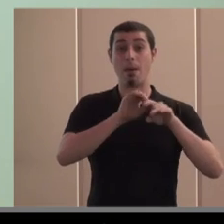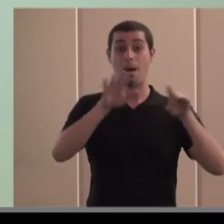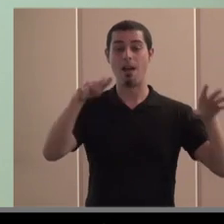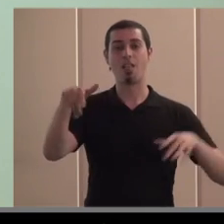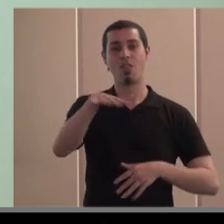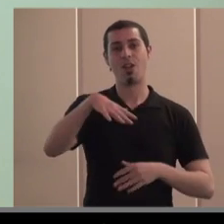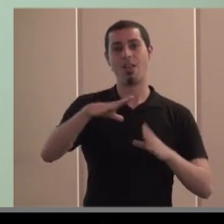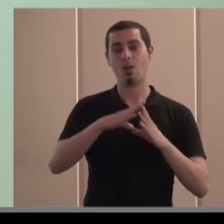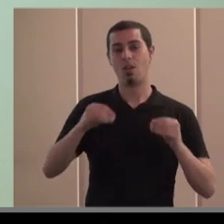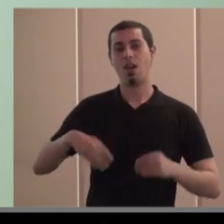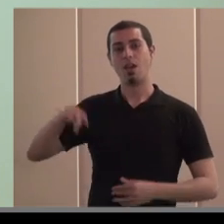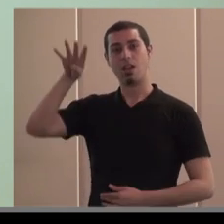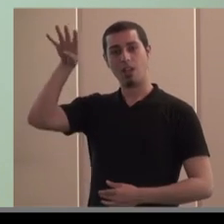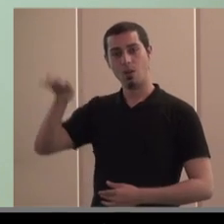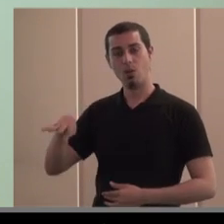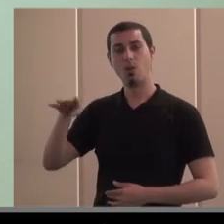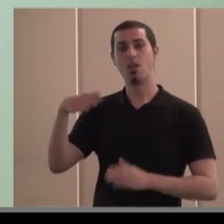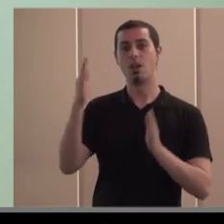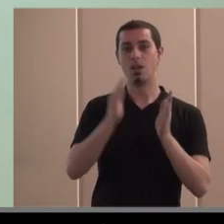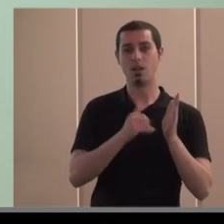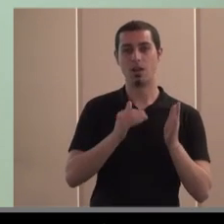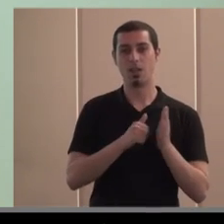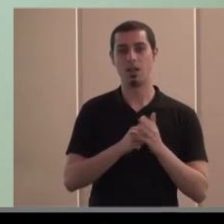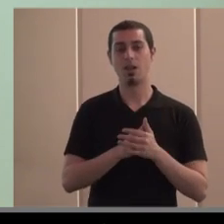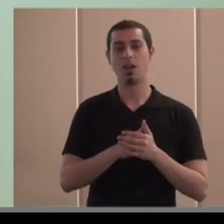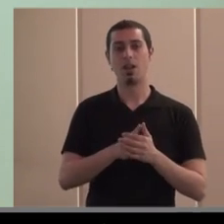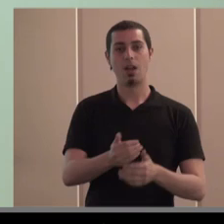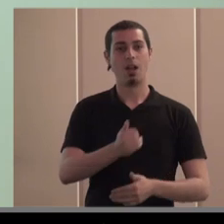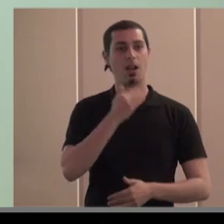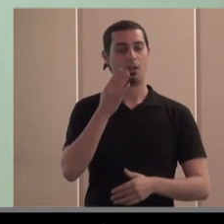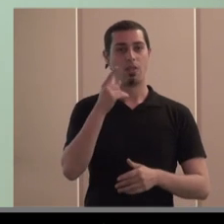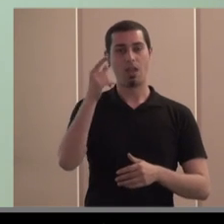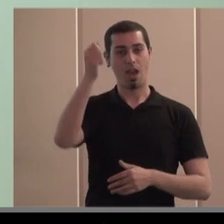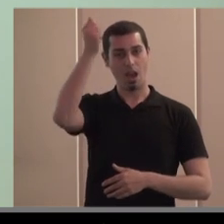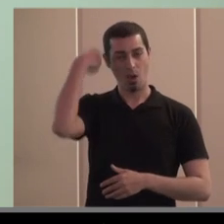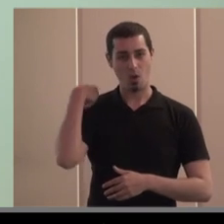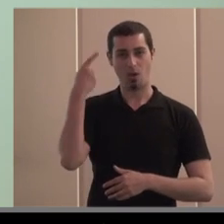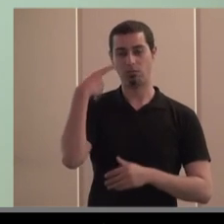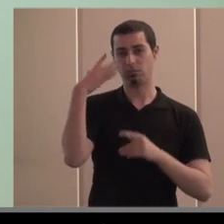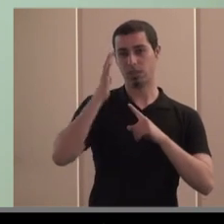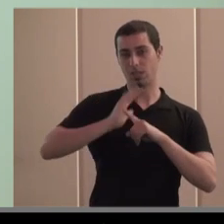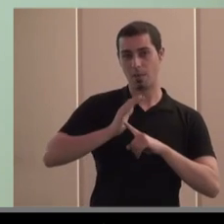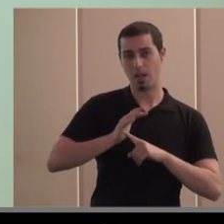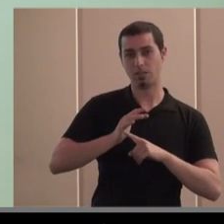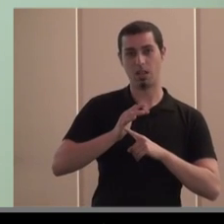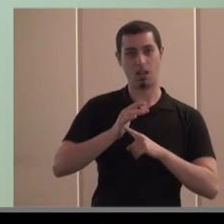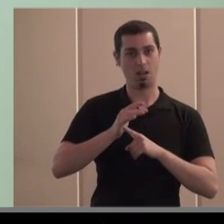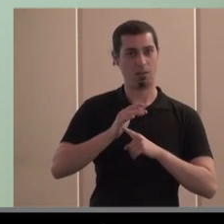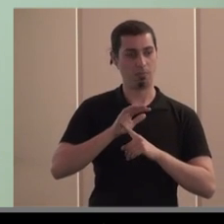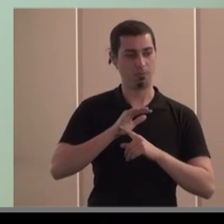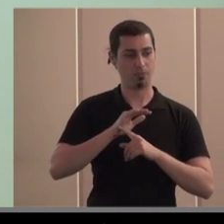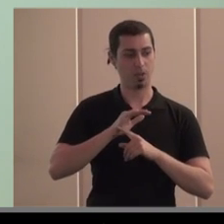Andalucía está en Cataluña Comunidad Valenciana algo en Aragón Castilla-La Mancha Murcia y en la actualidad